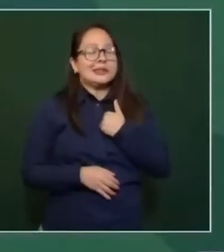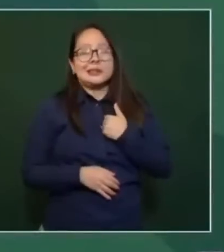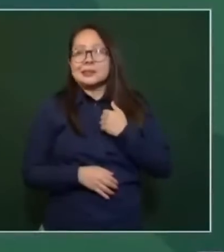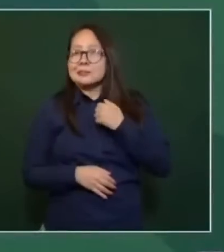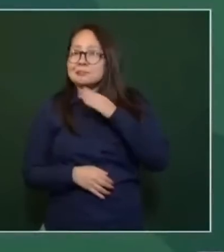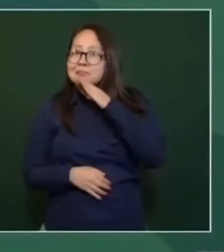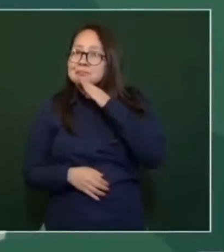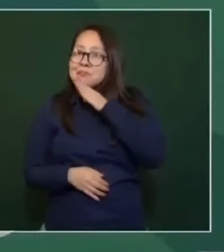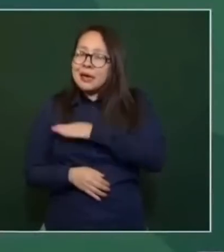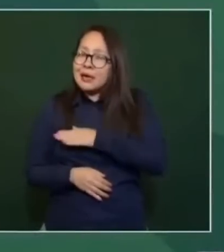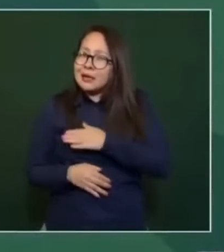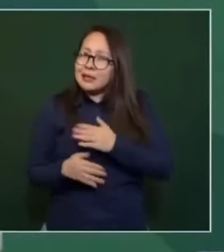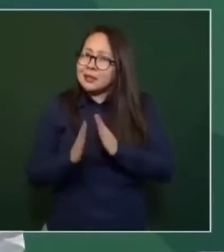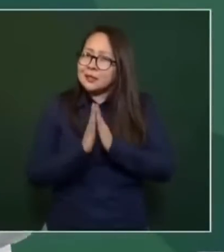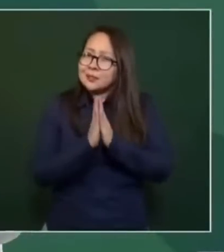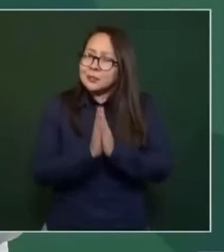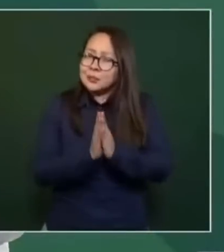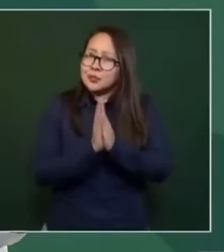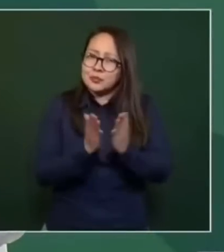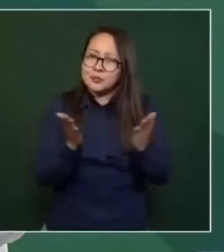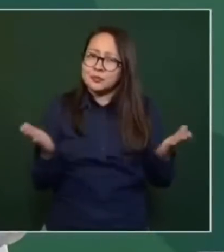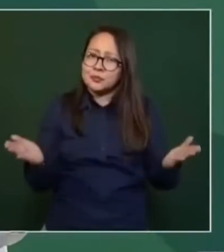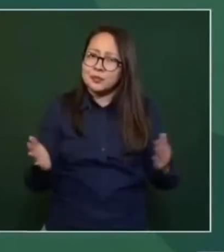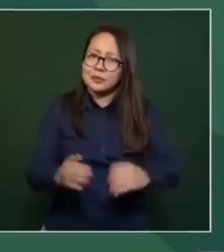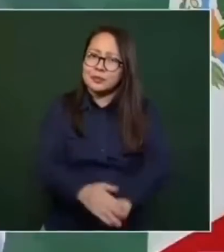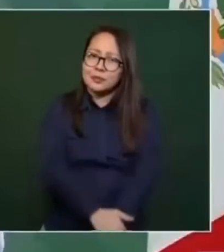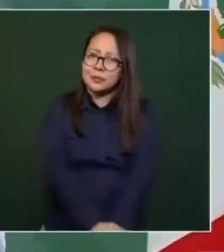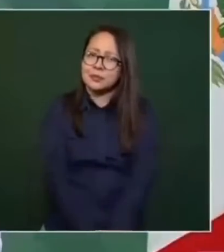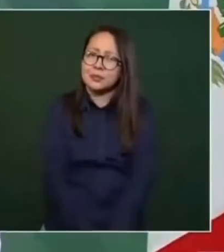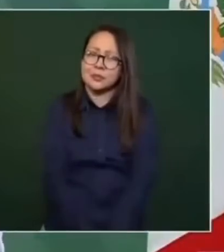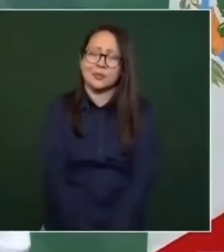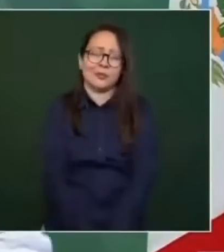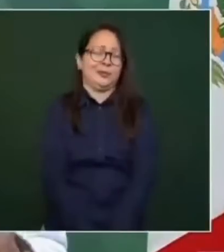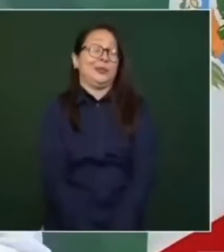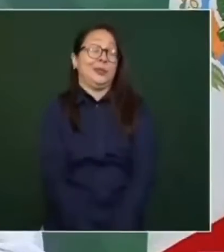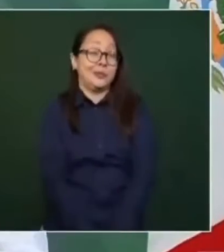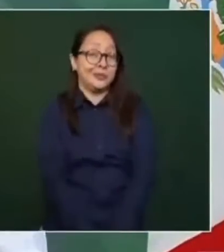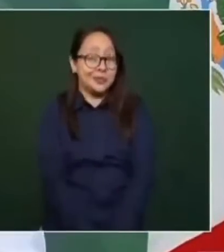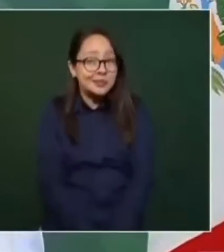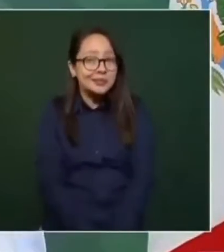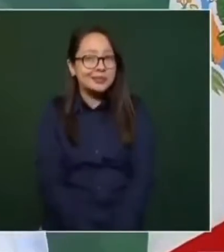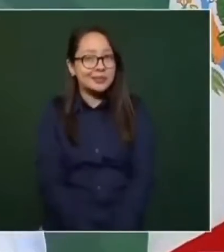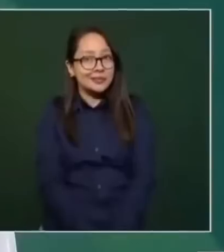El nivel de indignidad.